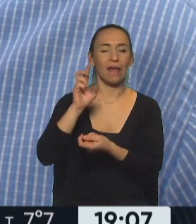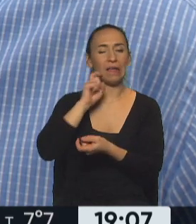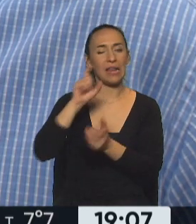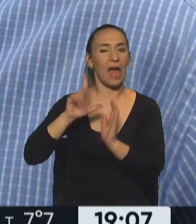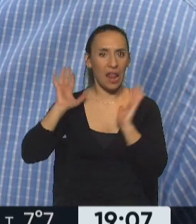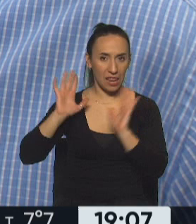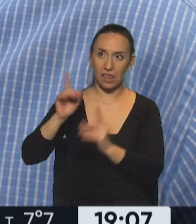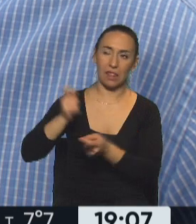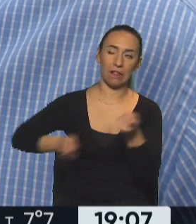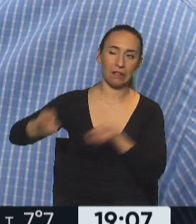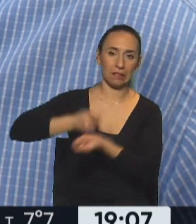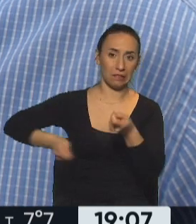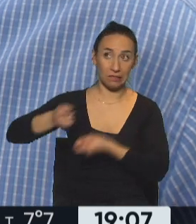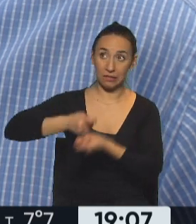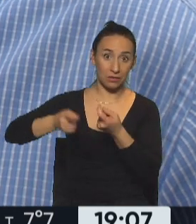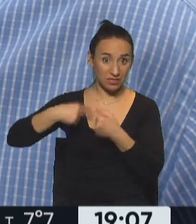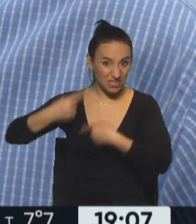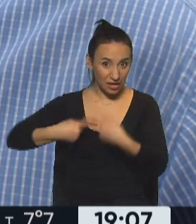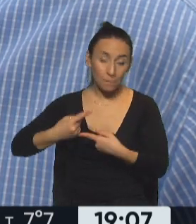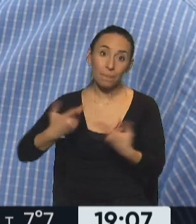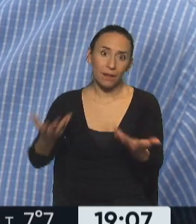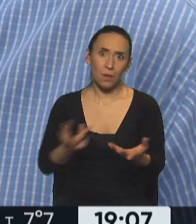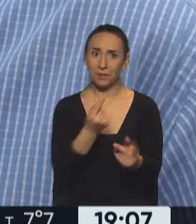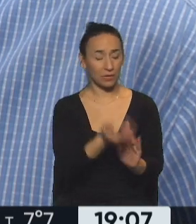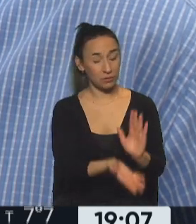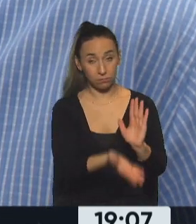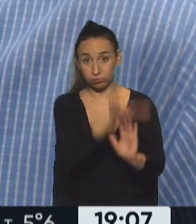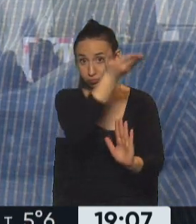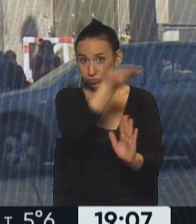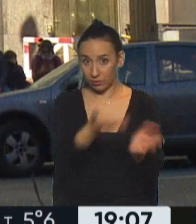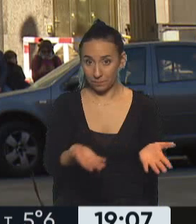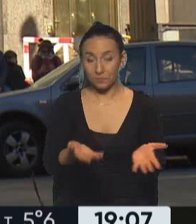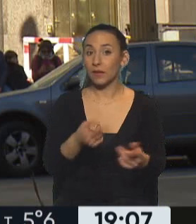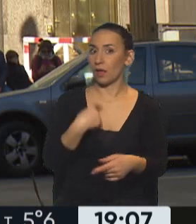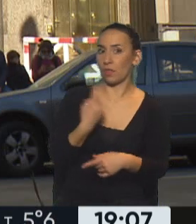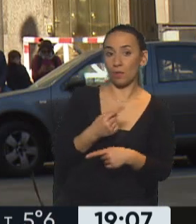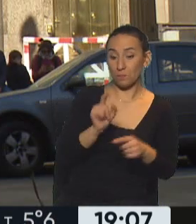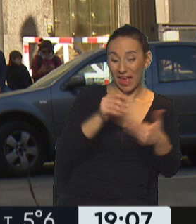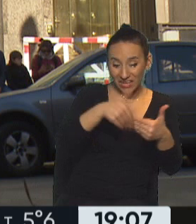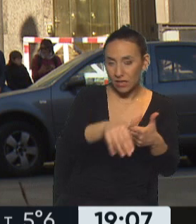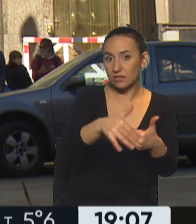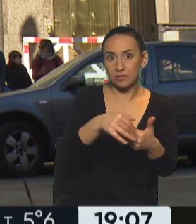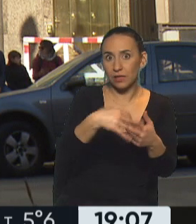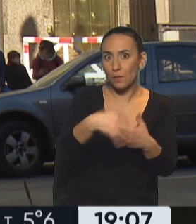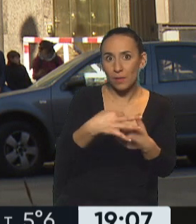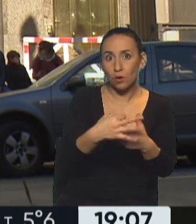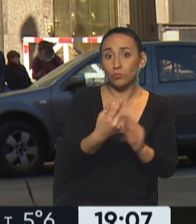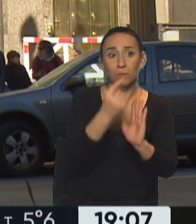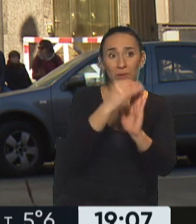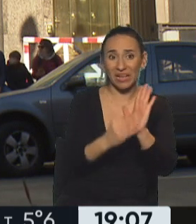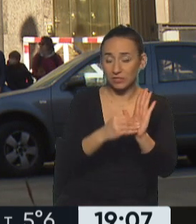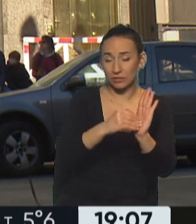bueno, hubo abusos en las cadenas comerciales, hubo incremento de precios que hay que tratar de mitigar en los próximos meses porque en definitiva castiga al